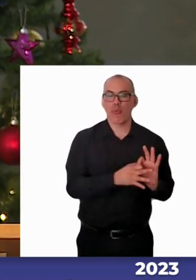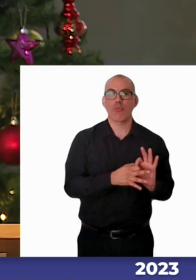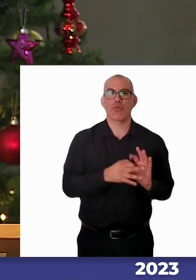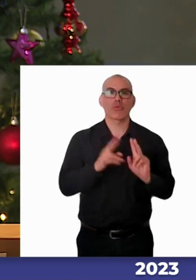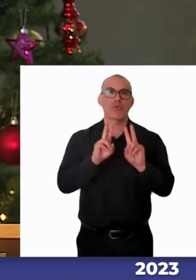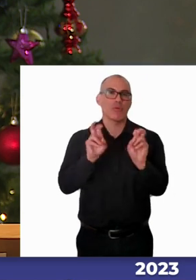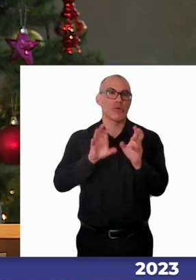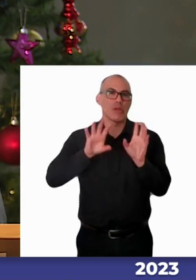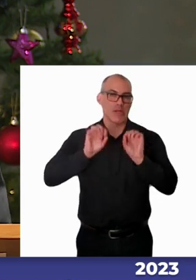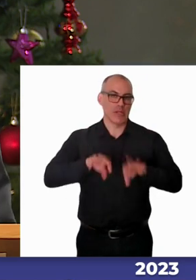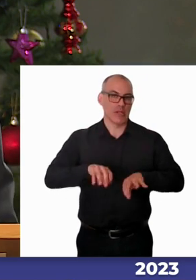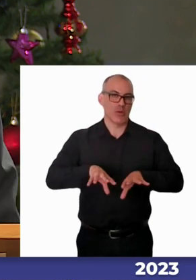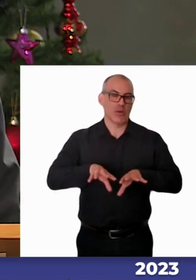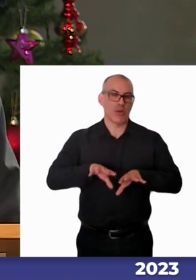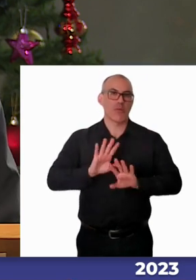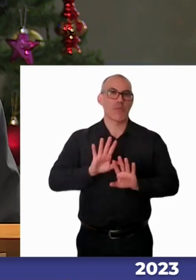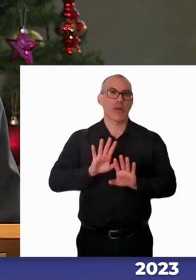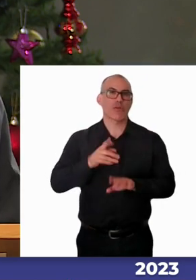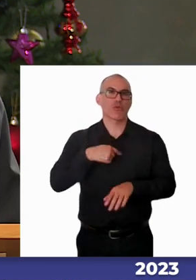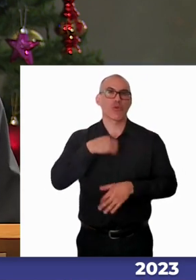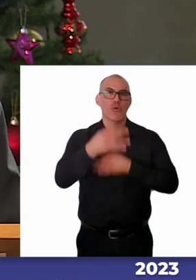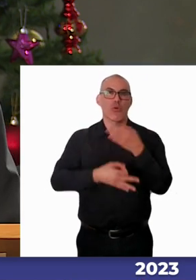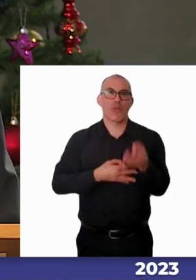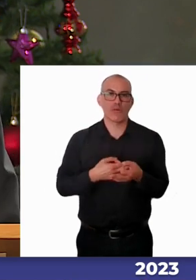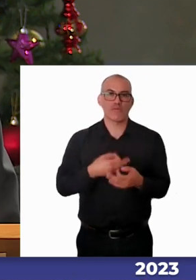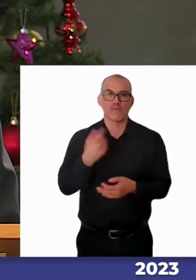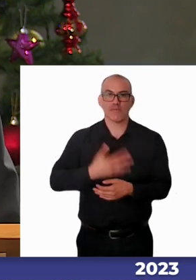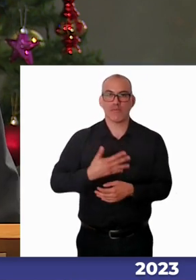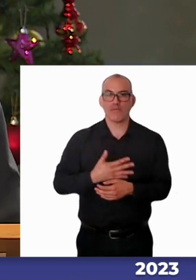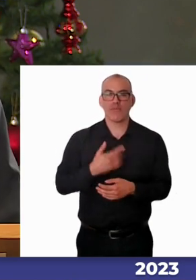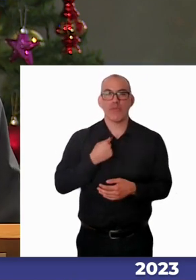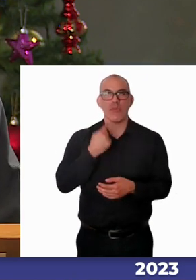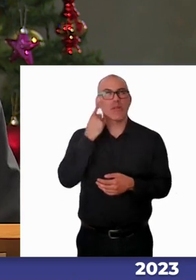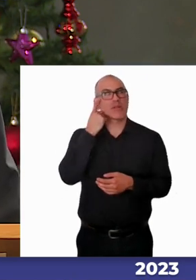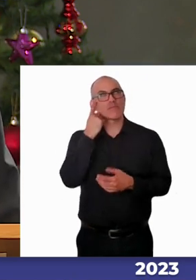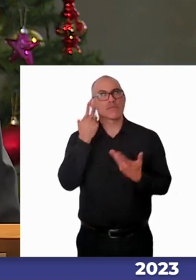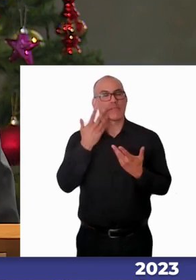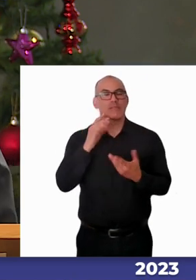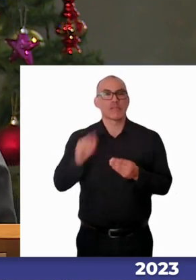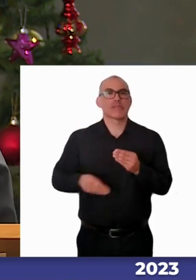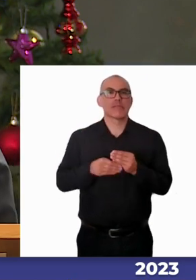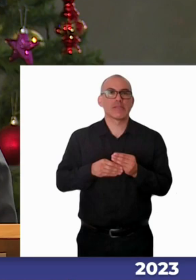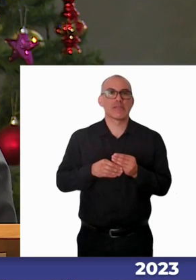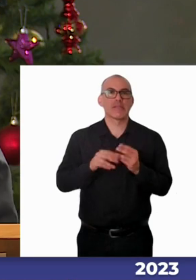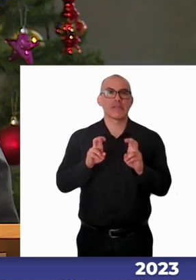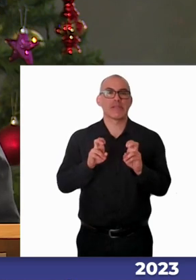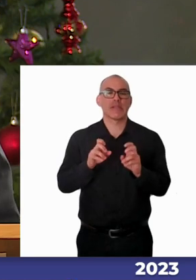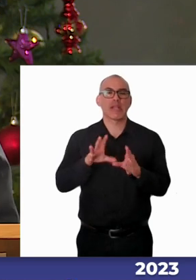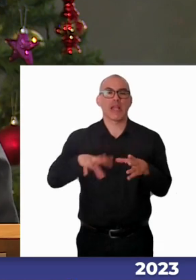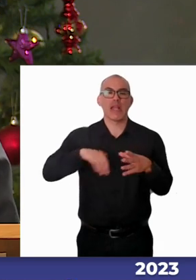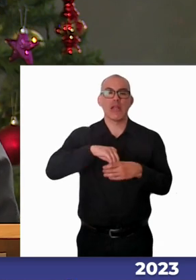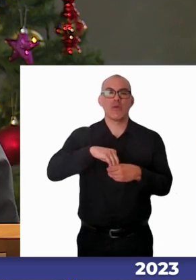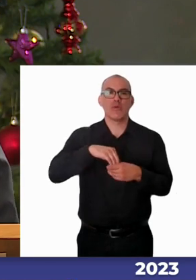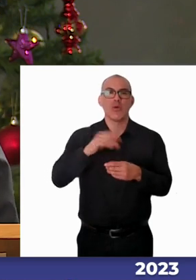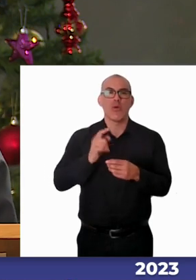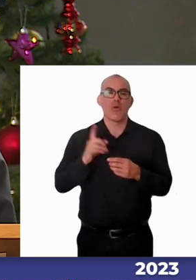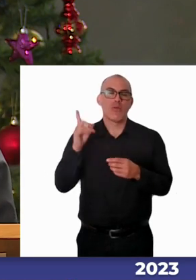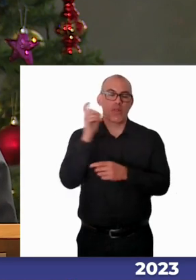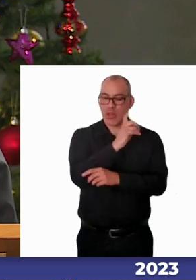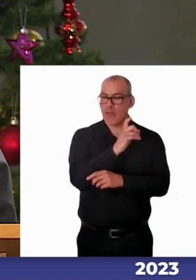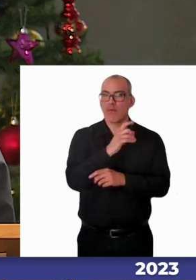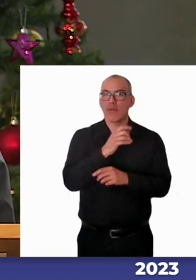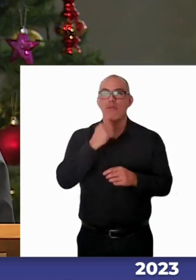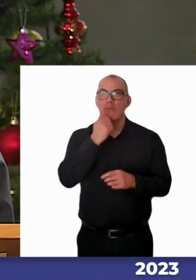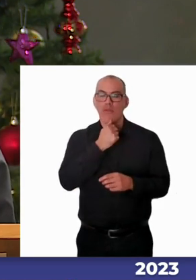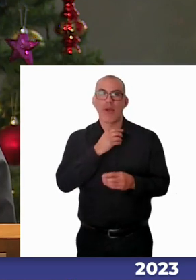pero no podía dejar de decir lo que pensaba respecto a que la inclusión no es completa. Le faltan estos pequeños elementos que el Estado